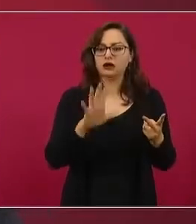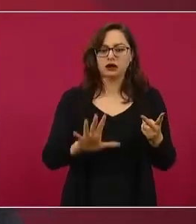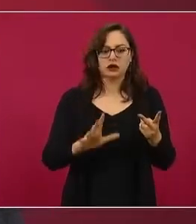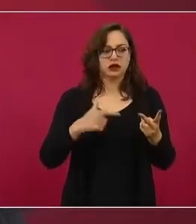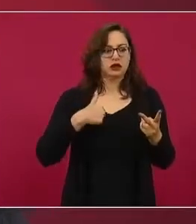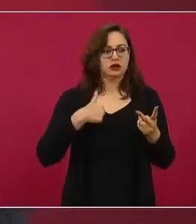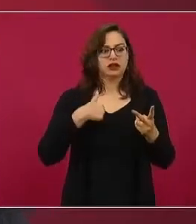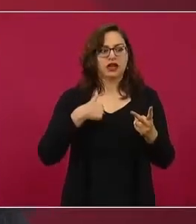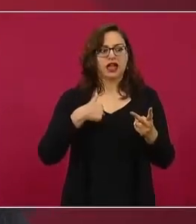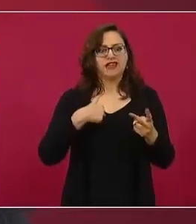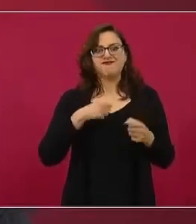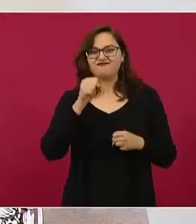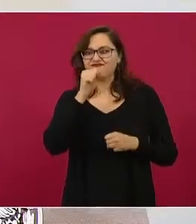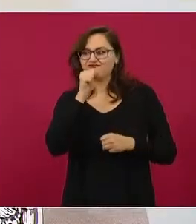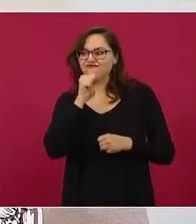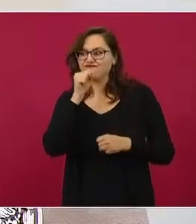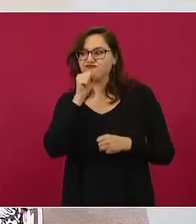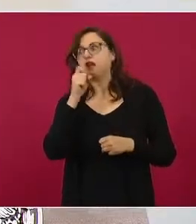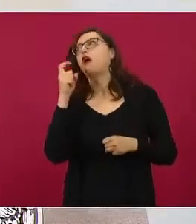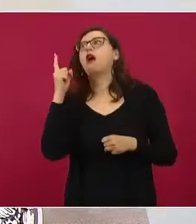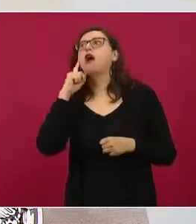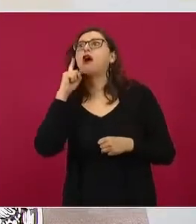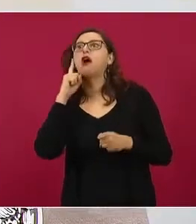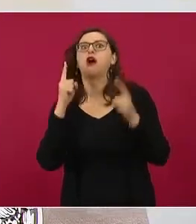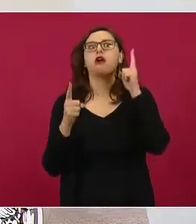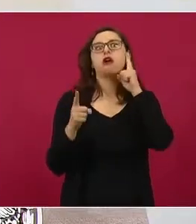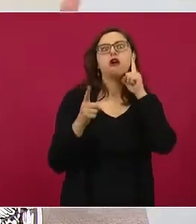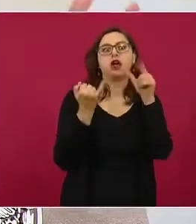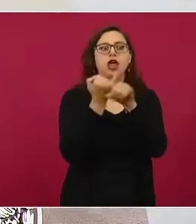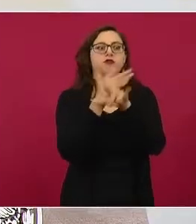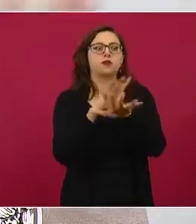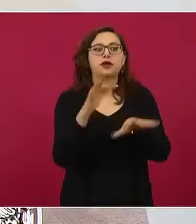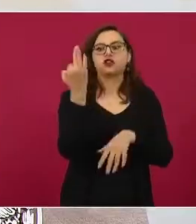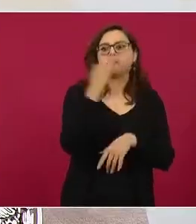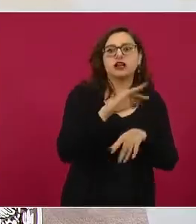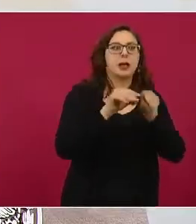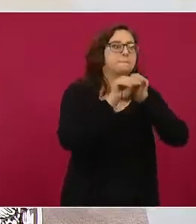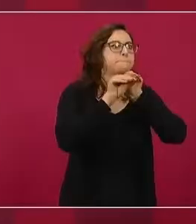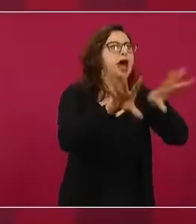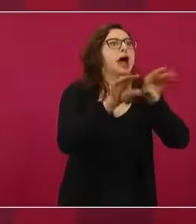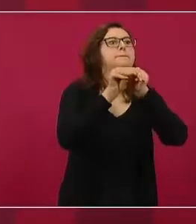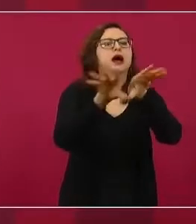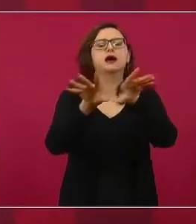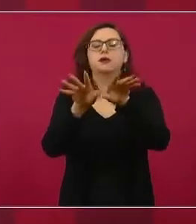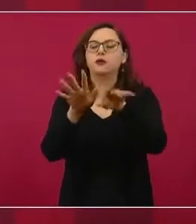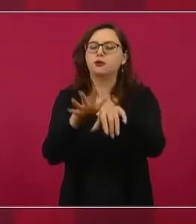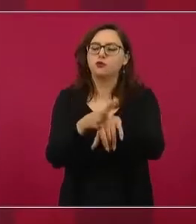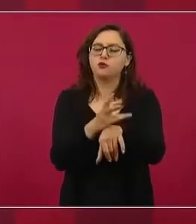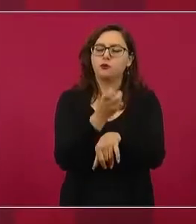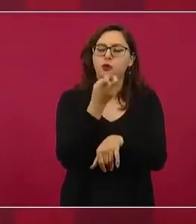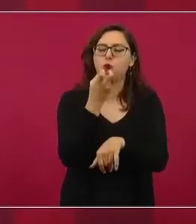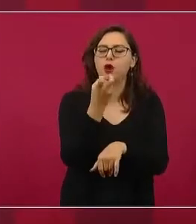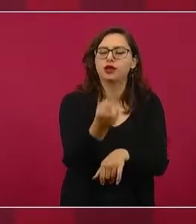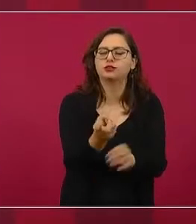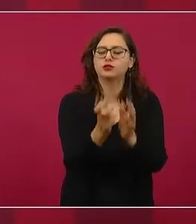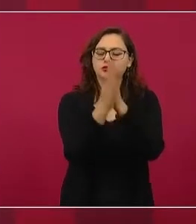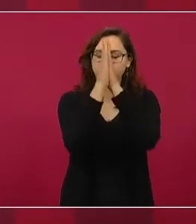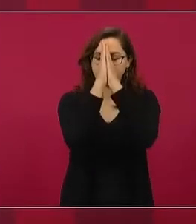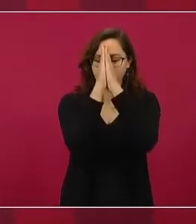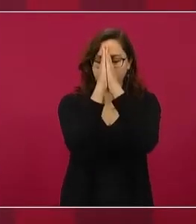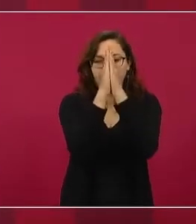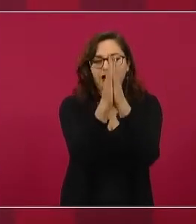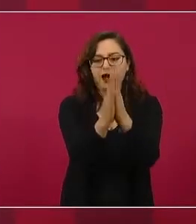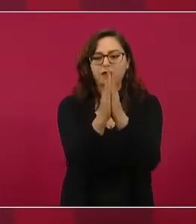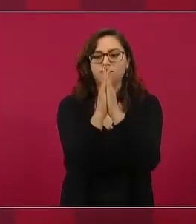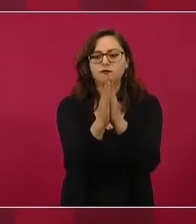difundir rumores, de no difundir información falsa. Por eso les hago la encarecida petición a la prensa.